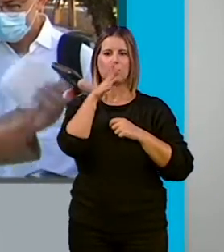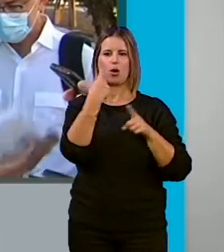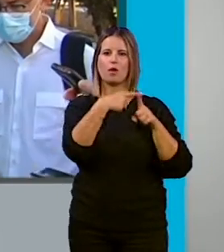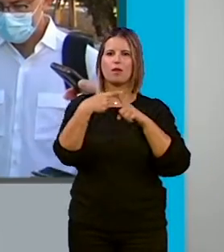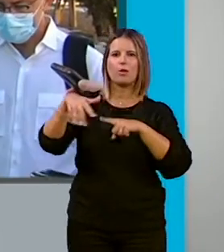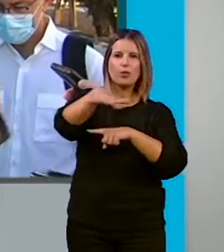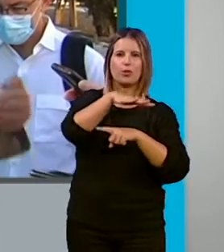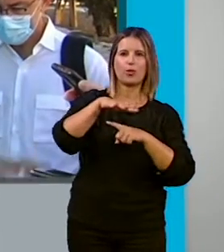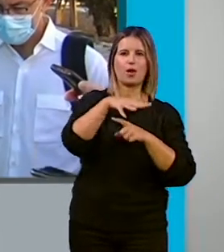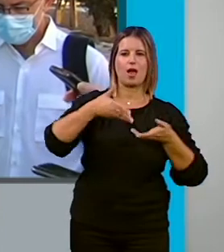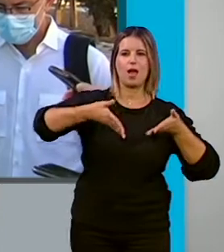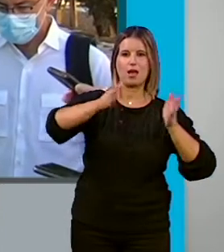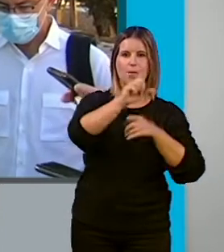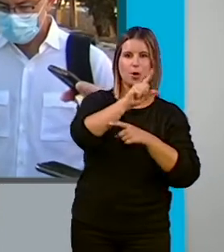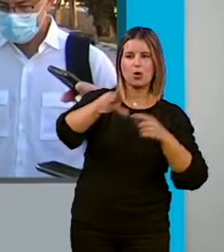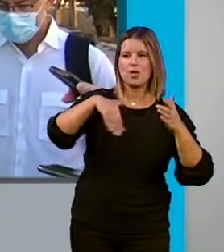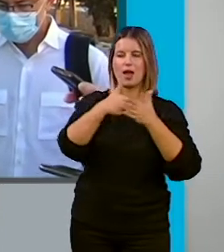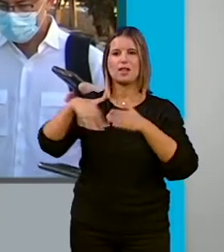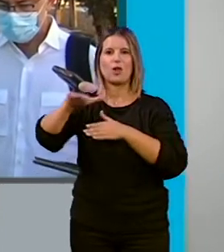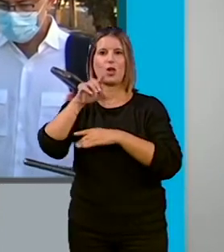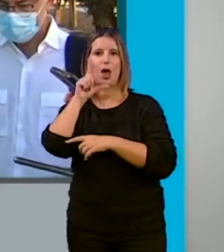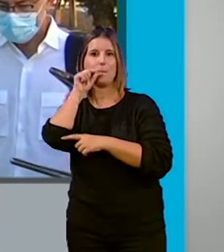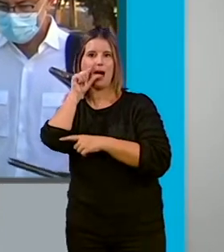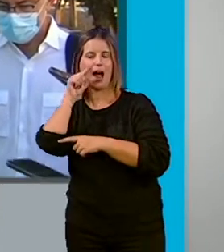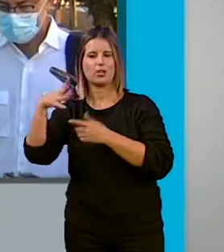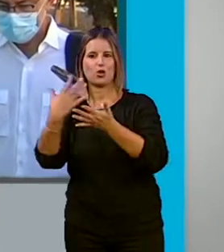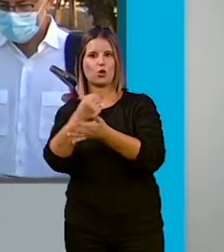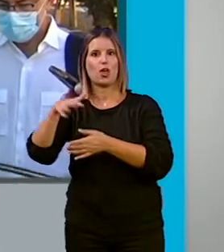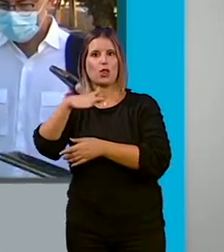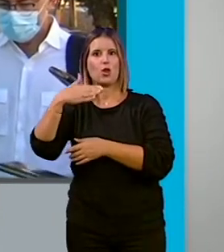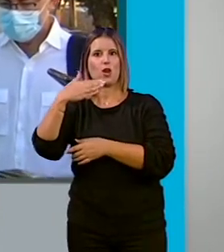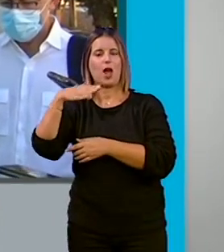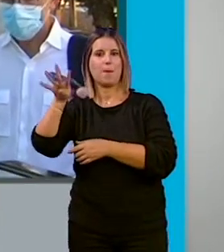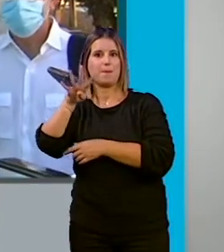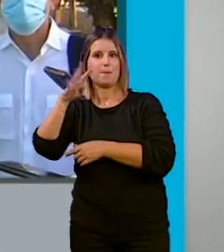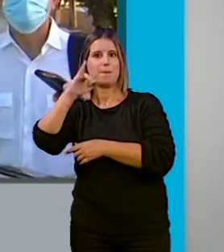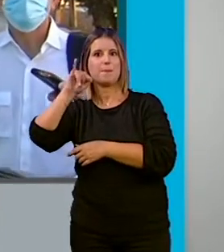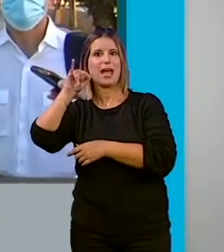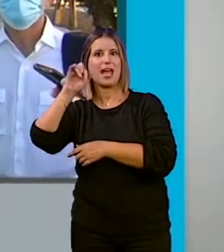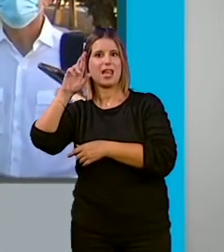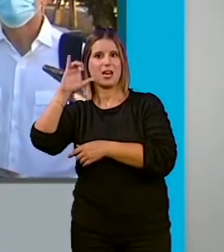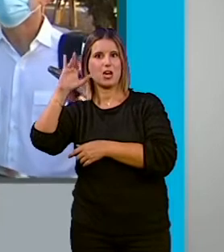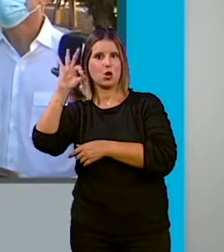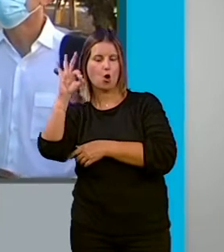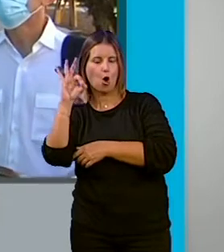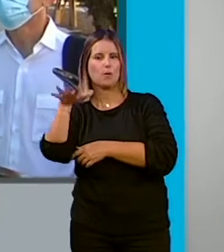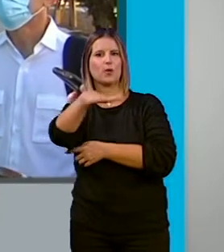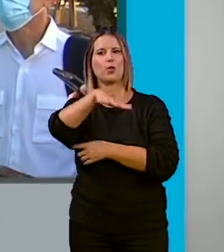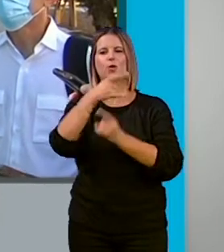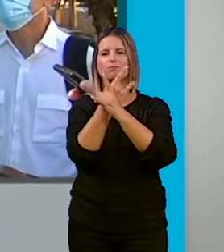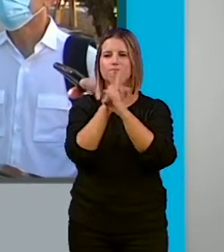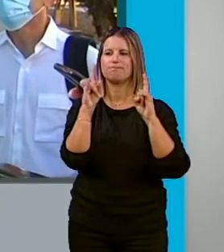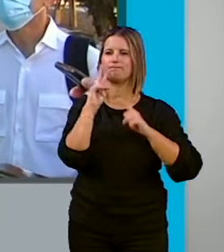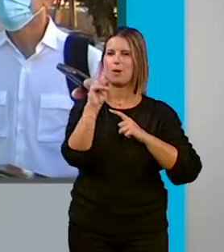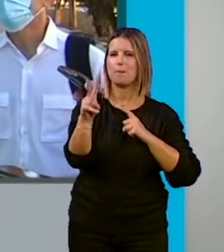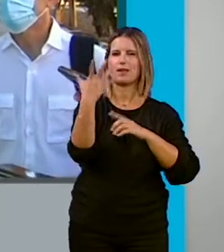zonas, estoy hablando de la zona del Camino de Ronda, la zona de los pajaritos y todo el distrito de Beiro, sino que permite también dotar de una zona verde de espacios para